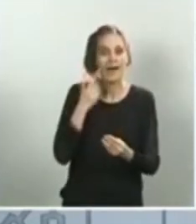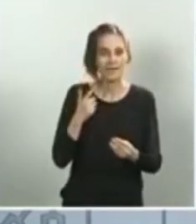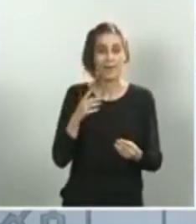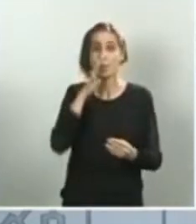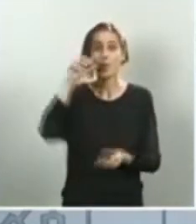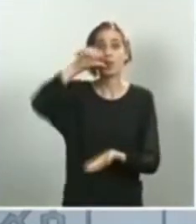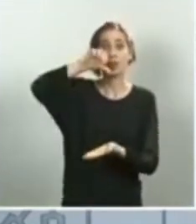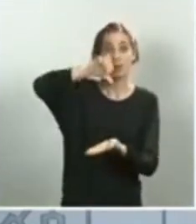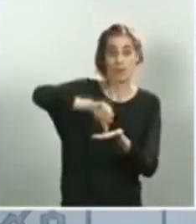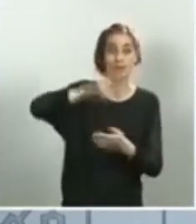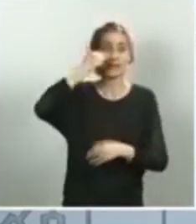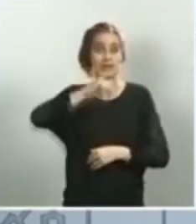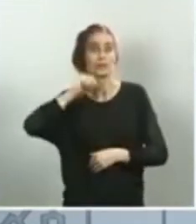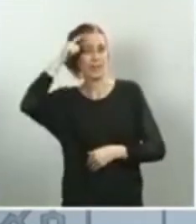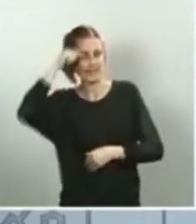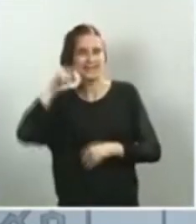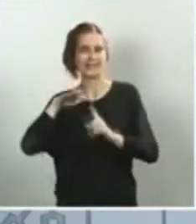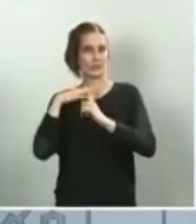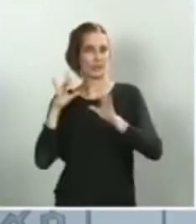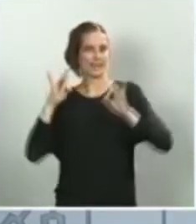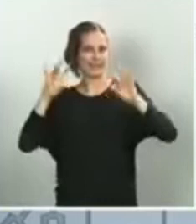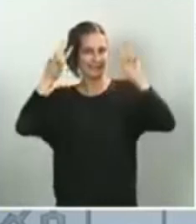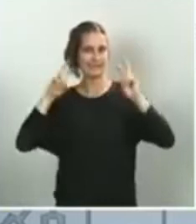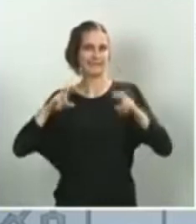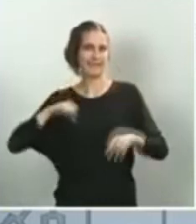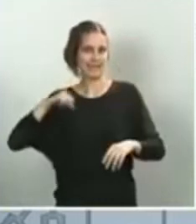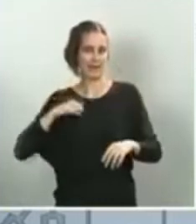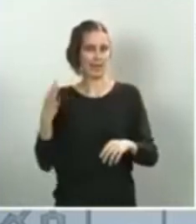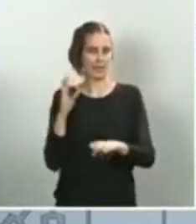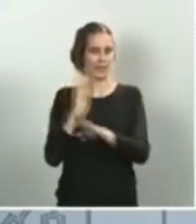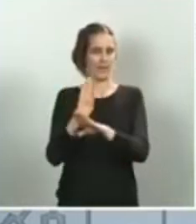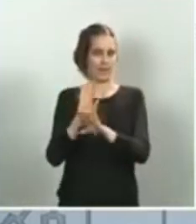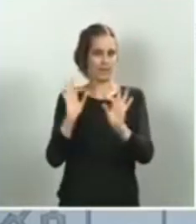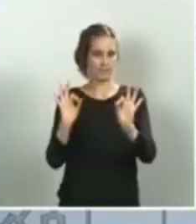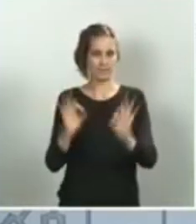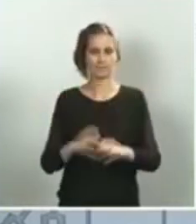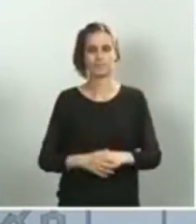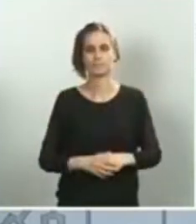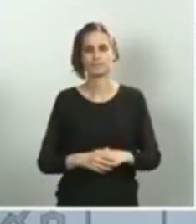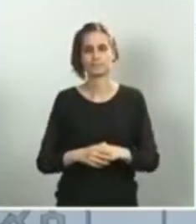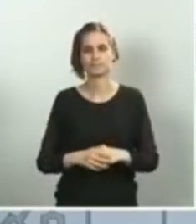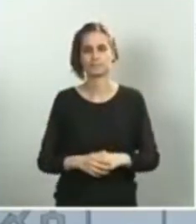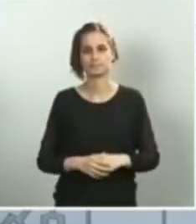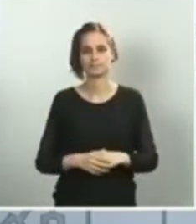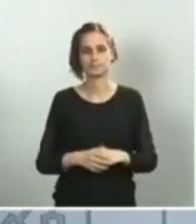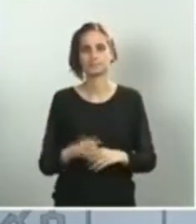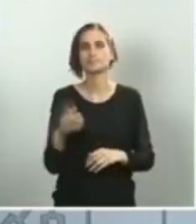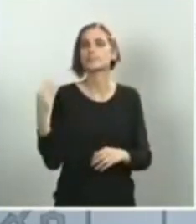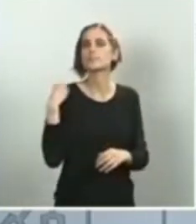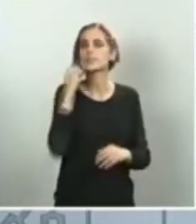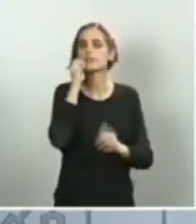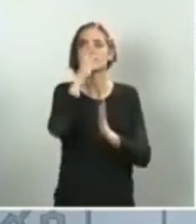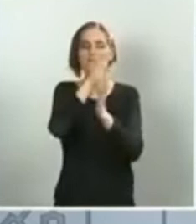Por lo tanto, hay que tener un cuidado especial. En cuanto al informe de la Comisión Nacional del Mercado de